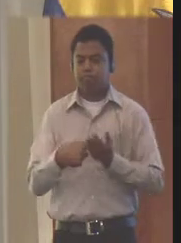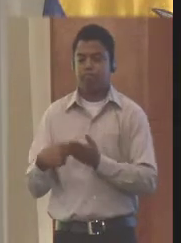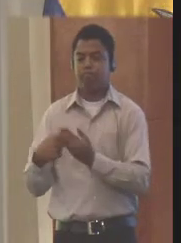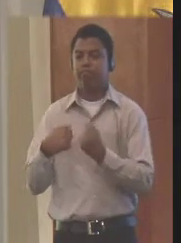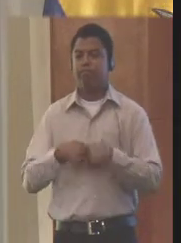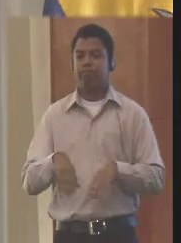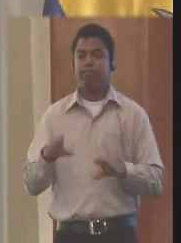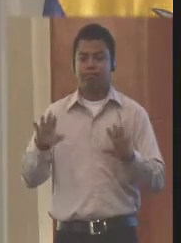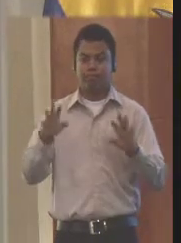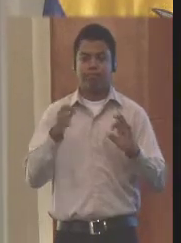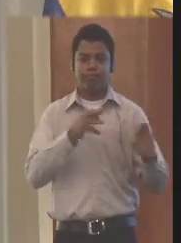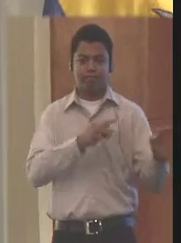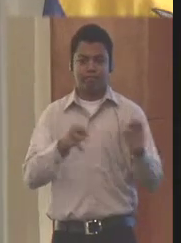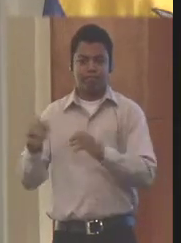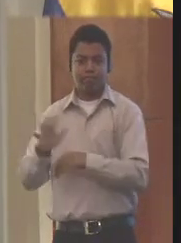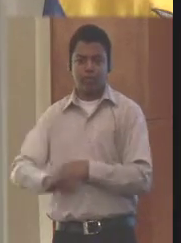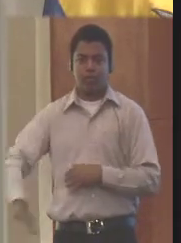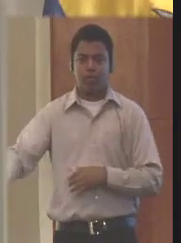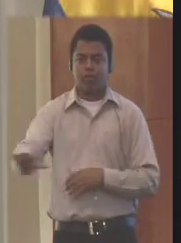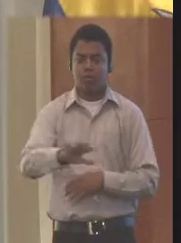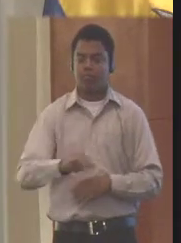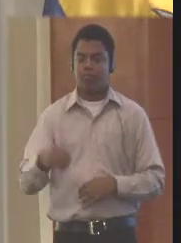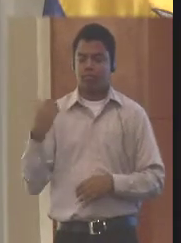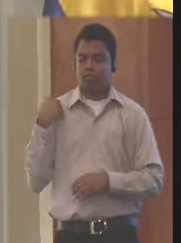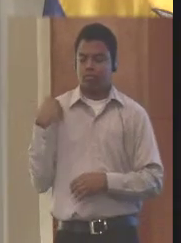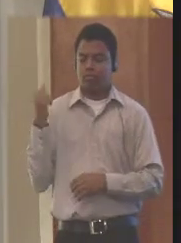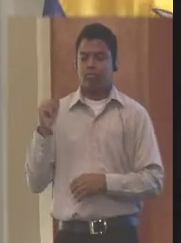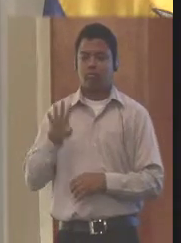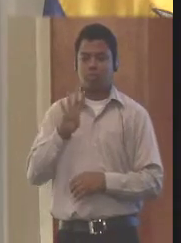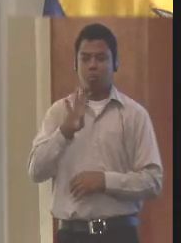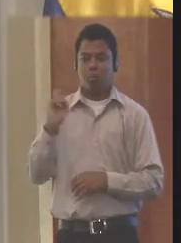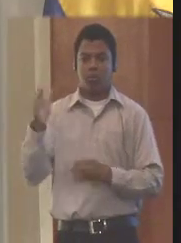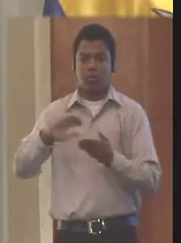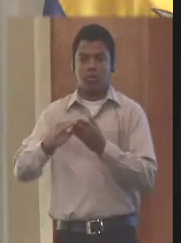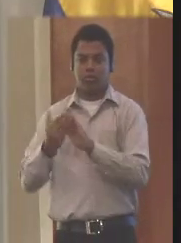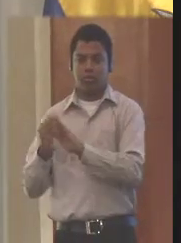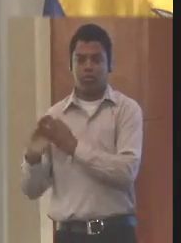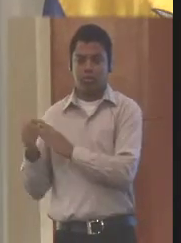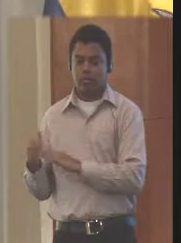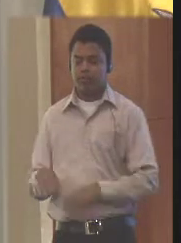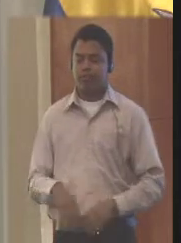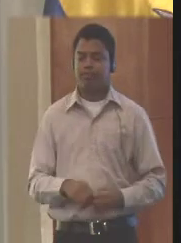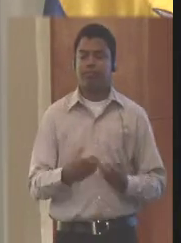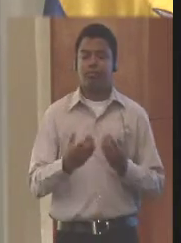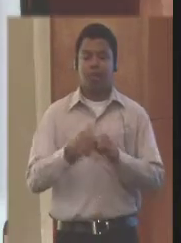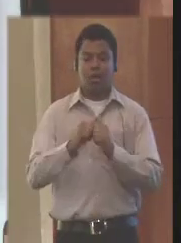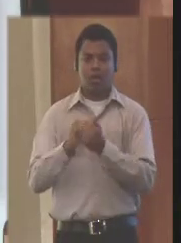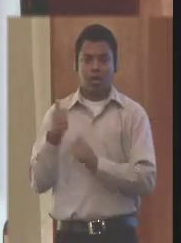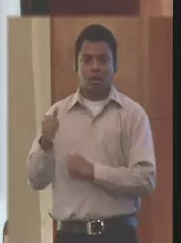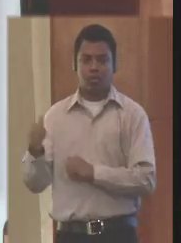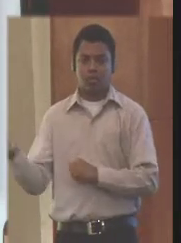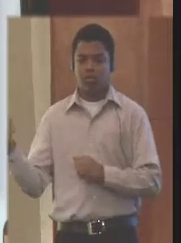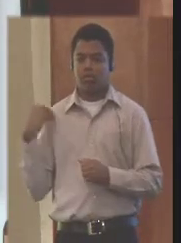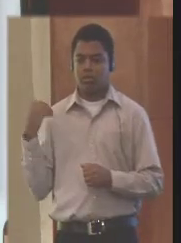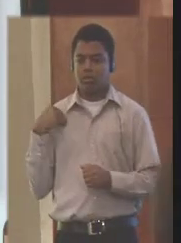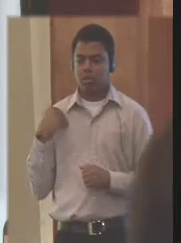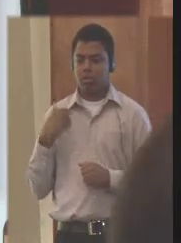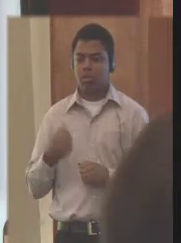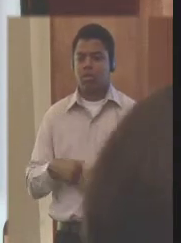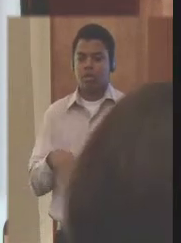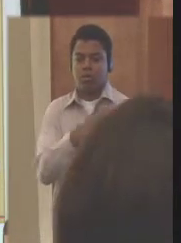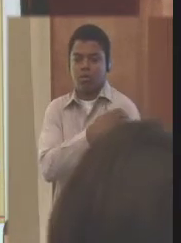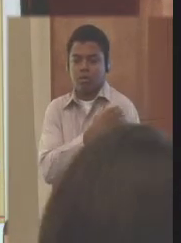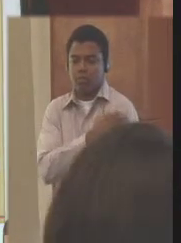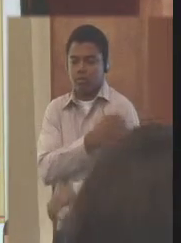tenemos 40 comunidades, cada una con su comité barrial de emergencia